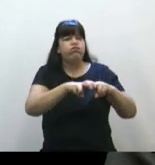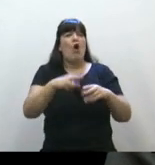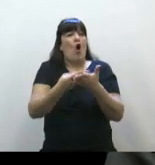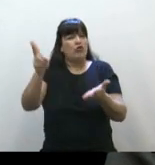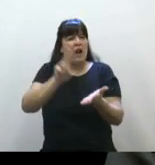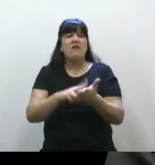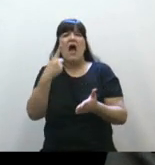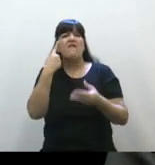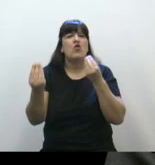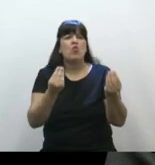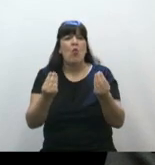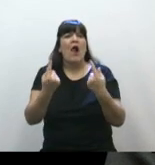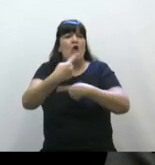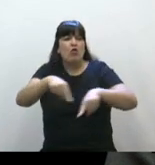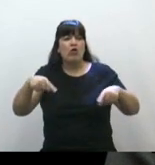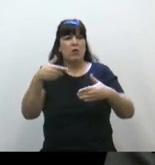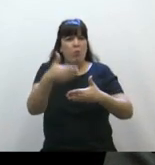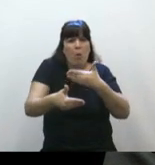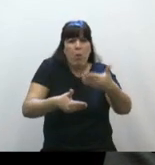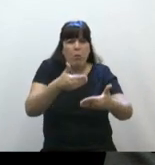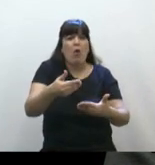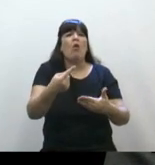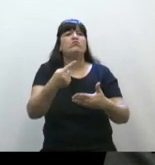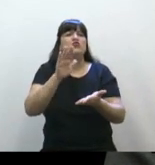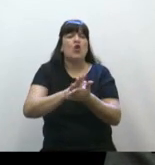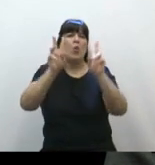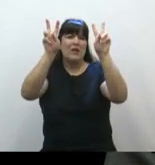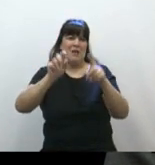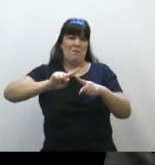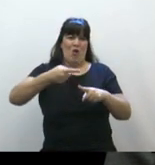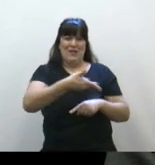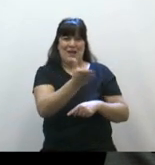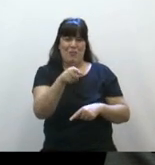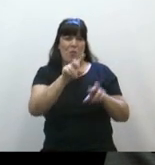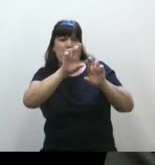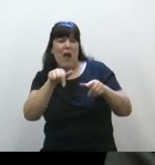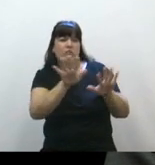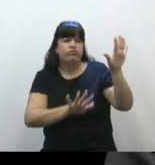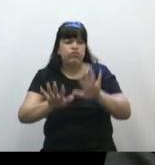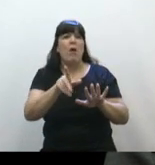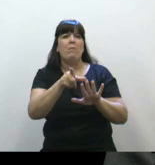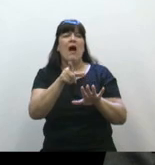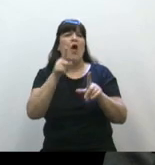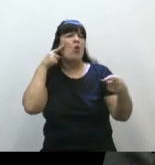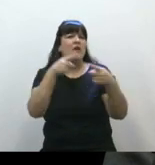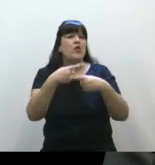cuáles son los avances que podemos hacer en políticas públicas para proteger